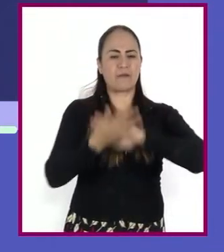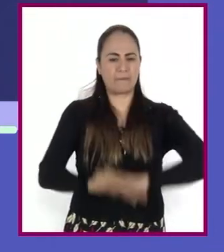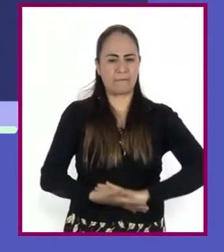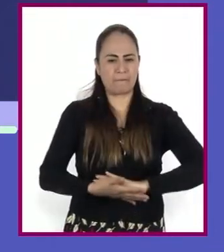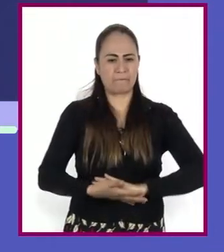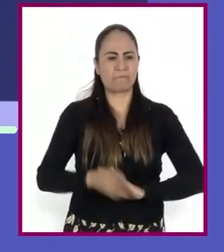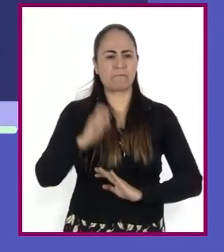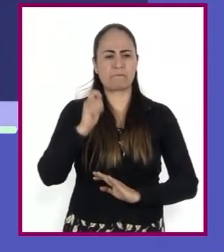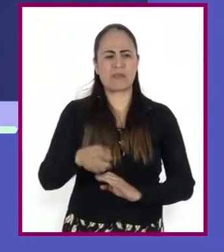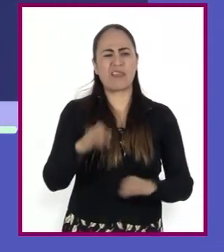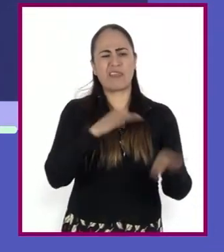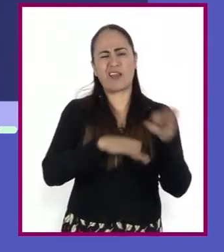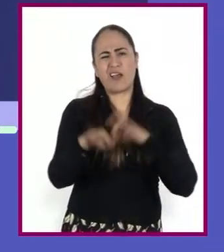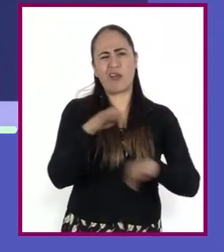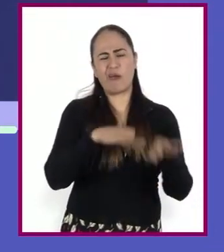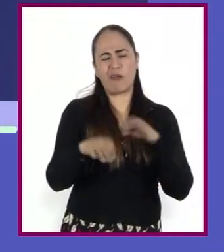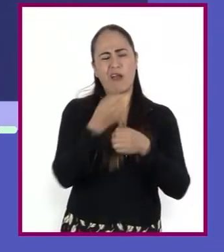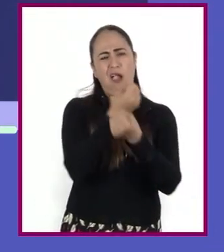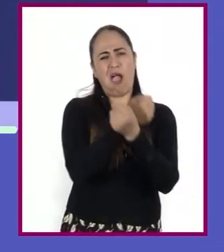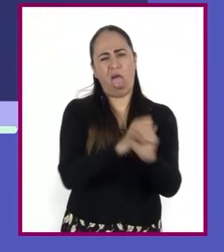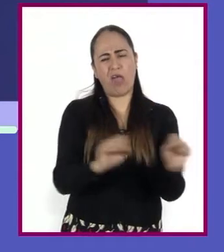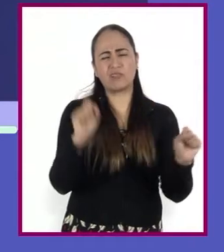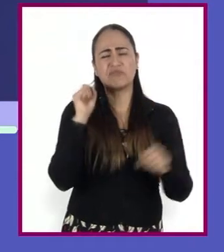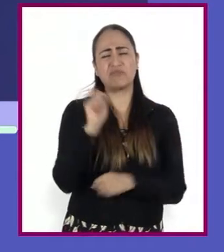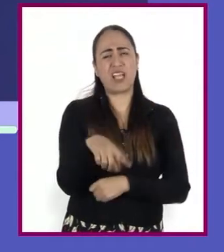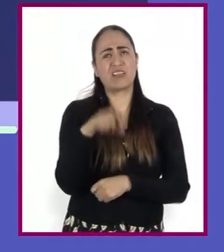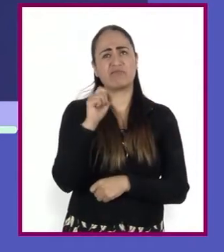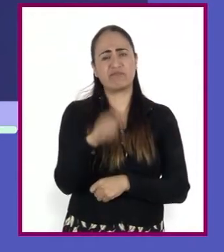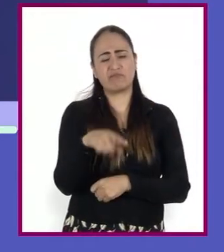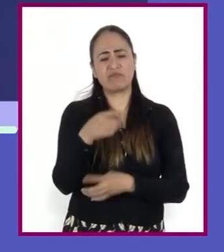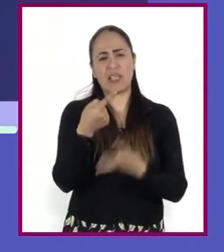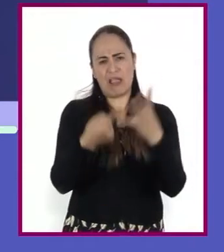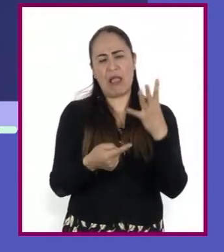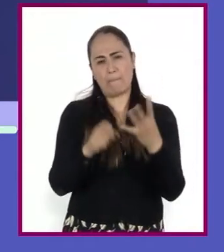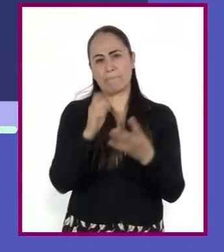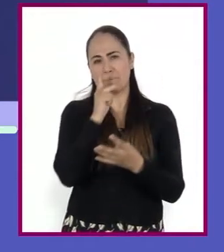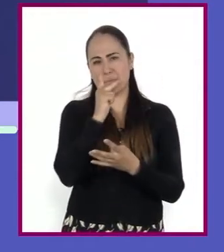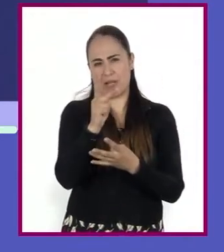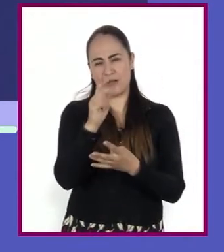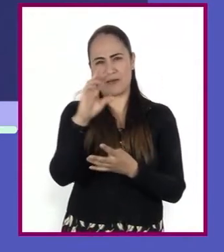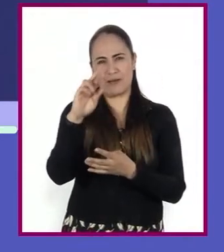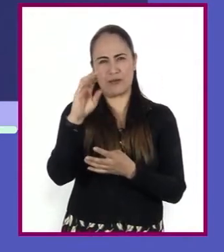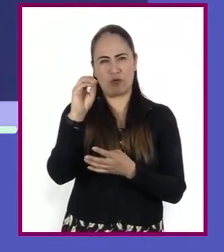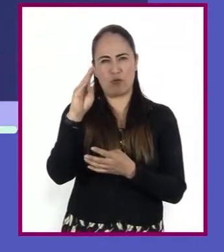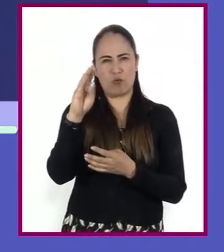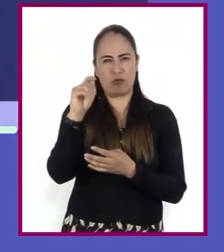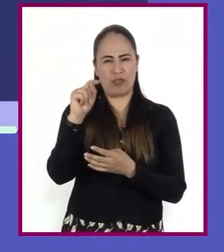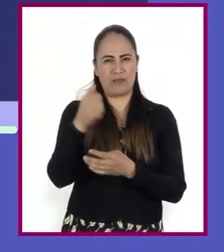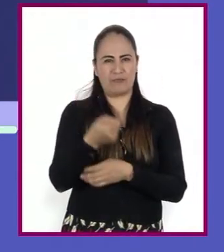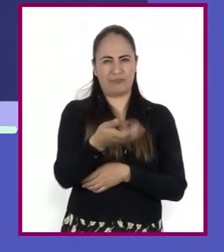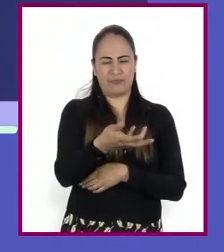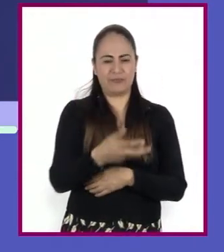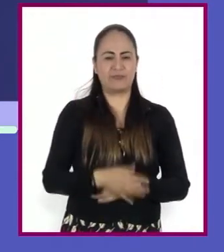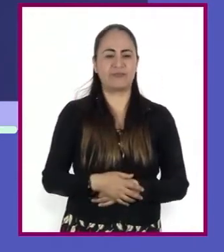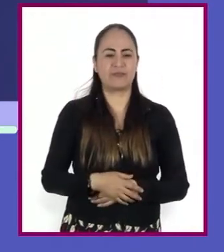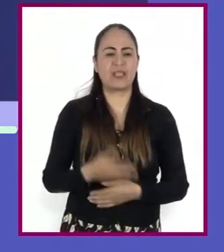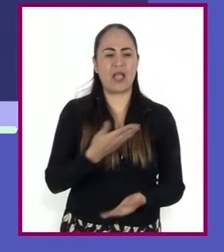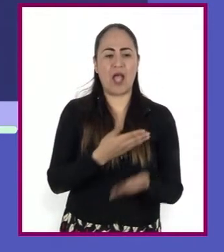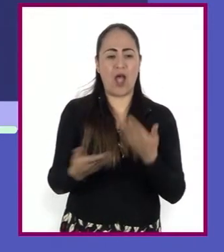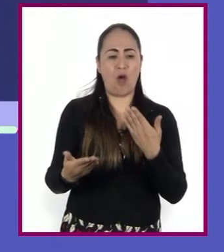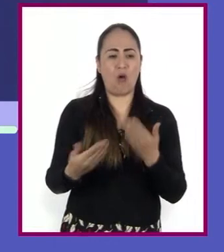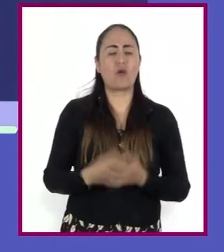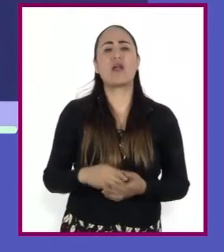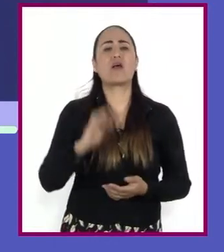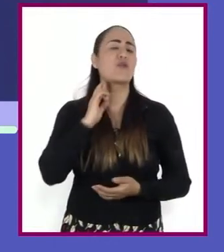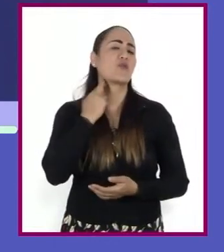describir el trabajo aburrido y repetitivo. En el mundo actual, los robots, máquinas controladas